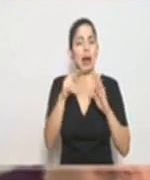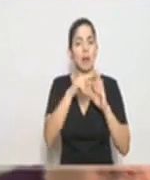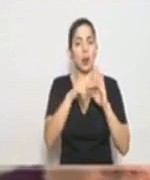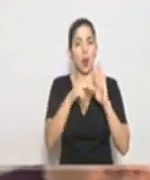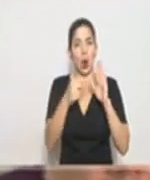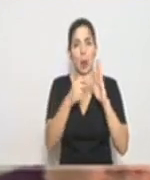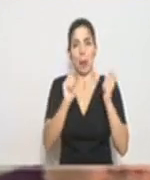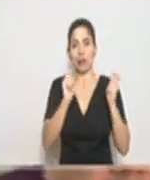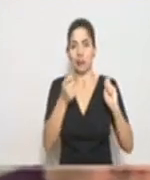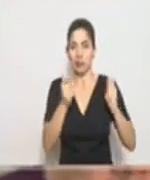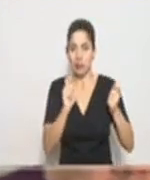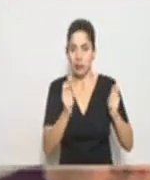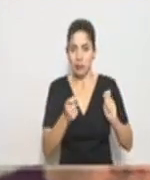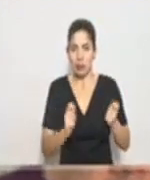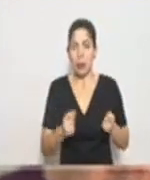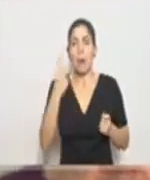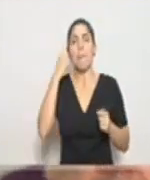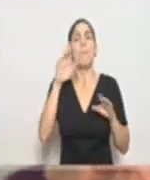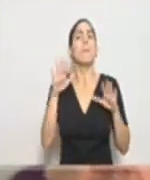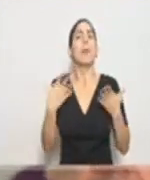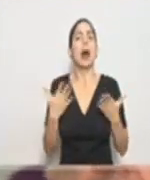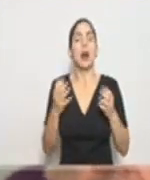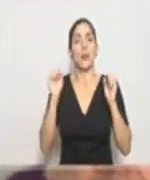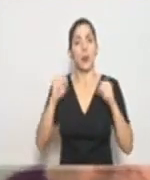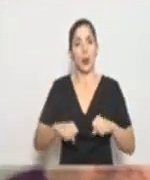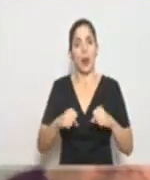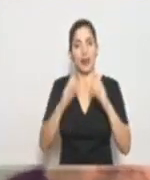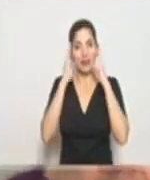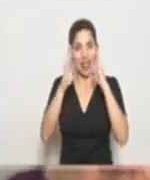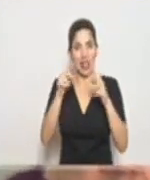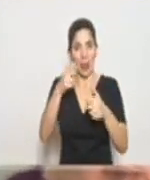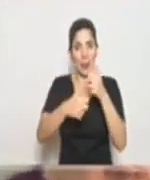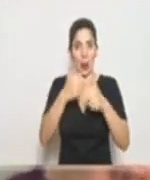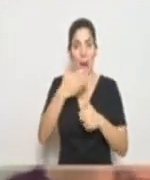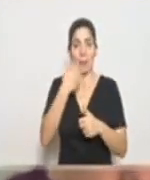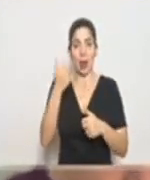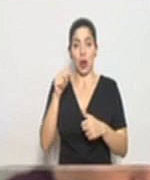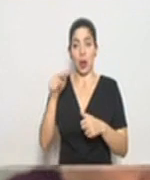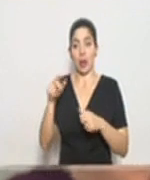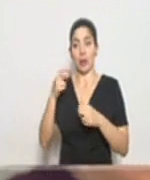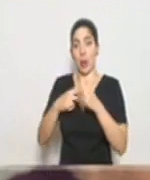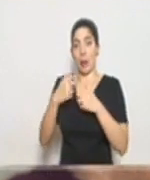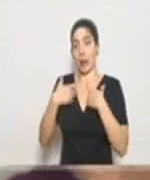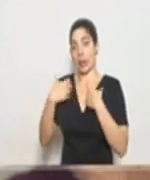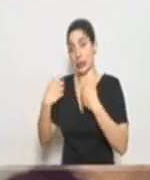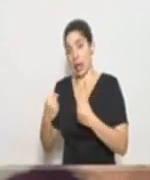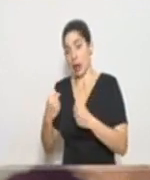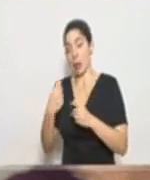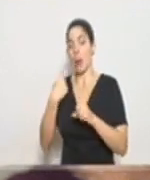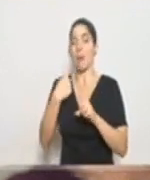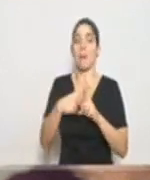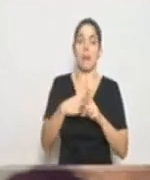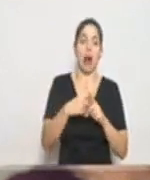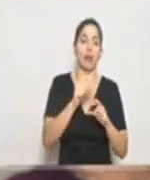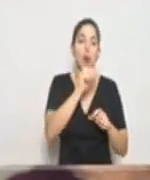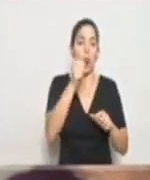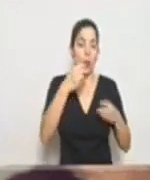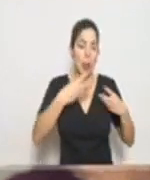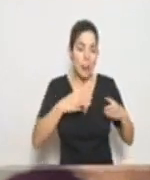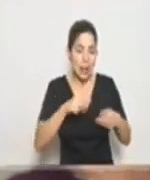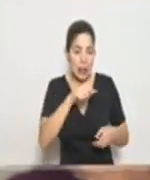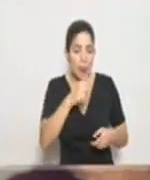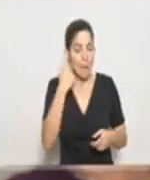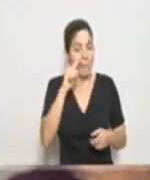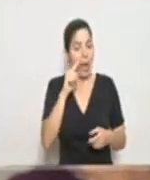normativas para atender mejor la crisis, tanto sanitaria y algunas medidas que están orientadas a